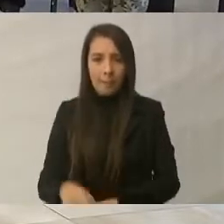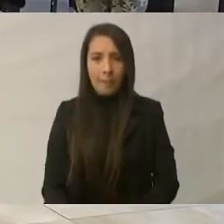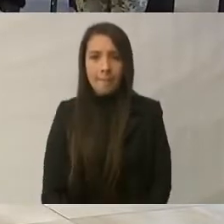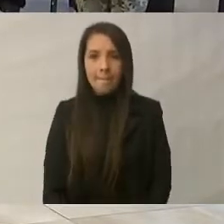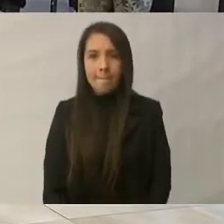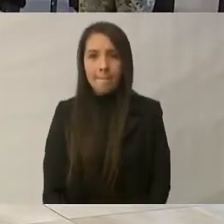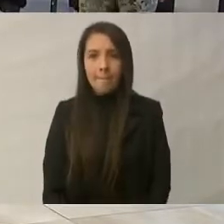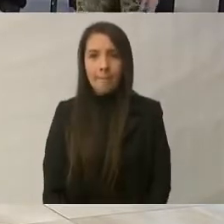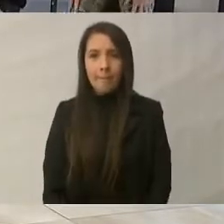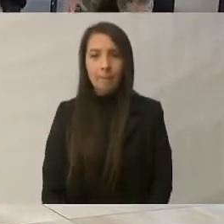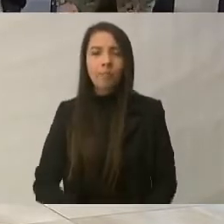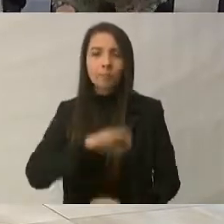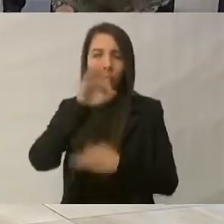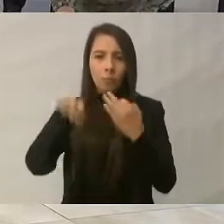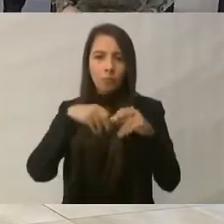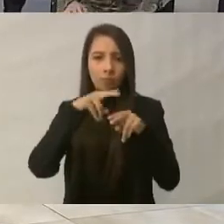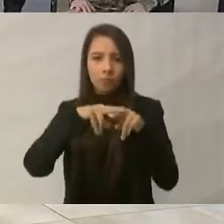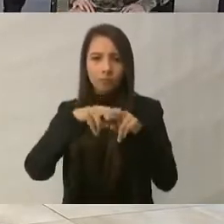Pueden tomar asiento.